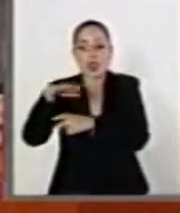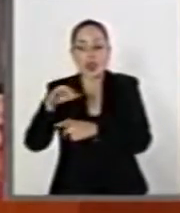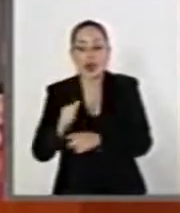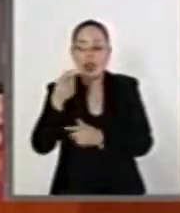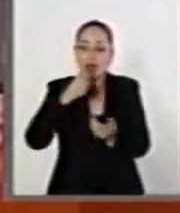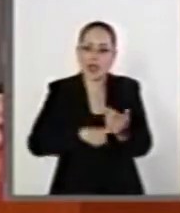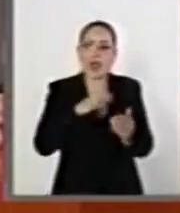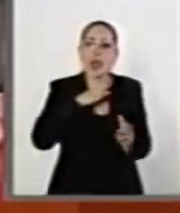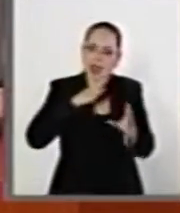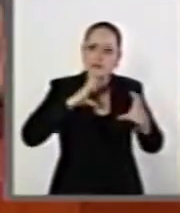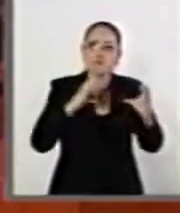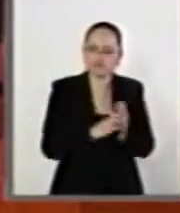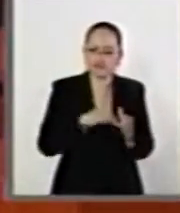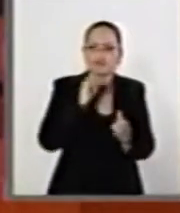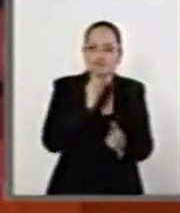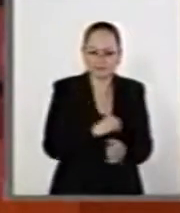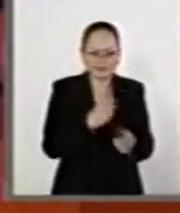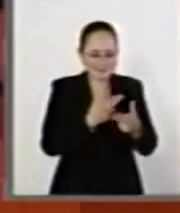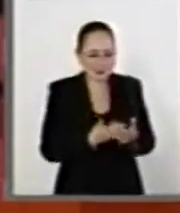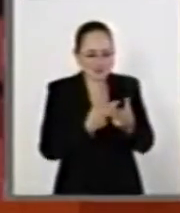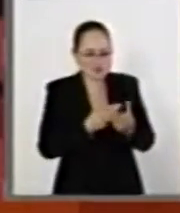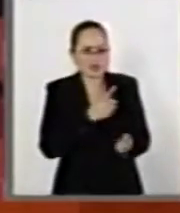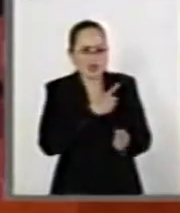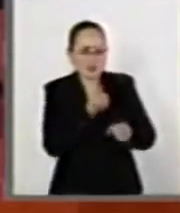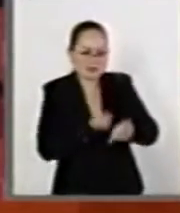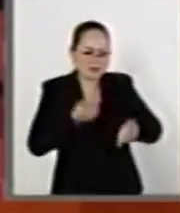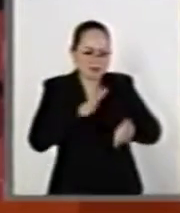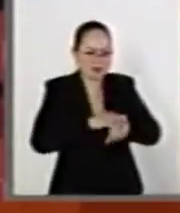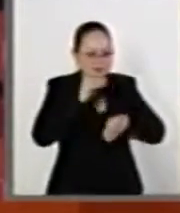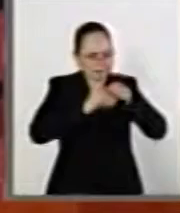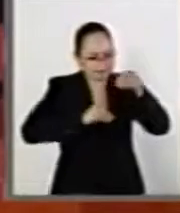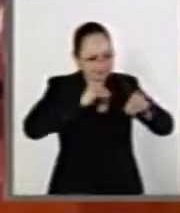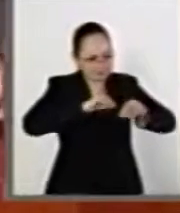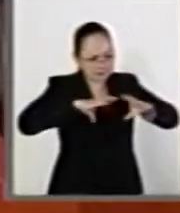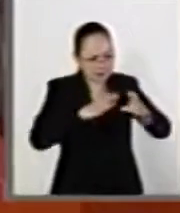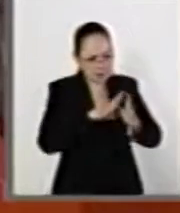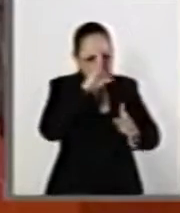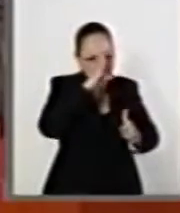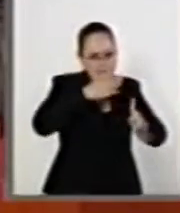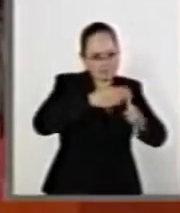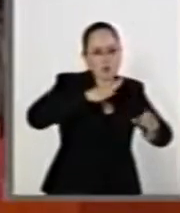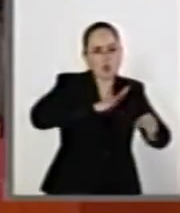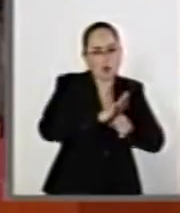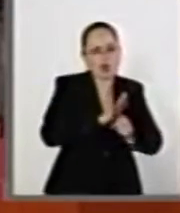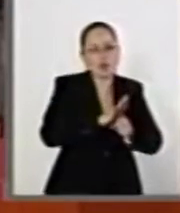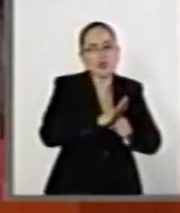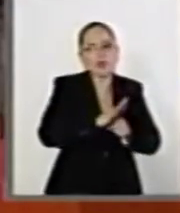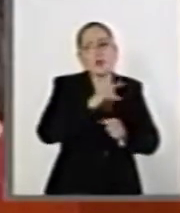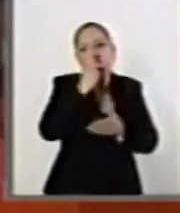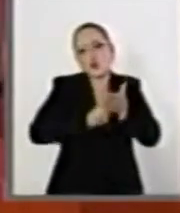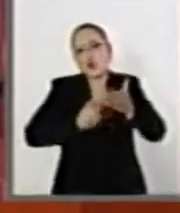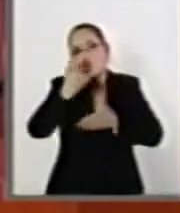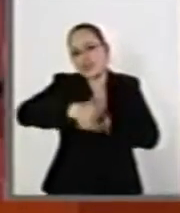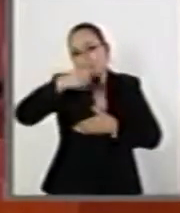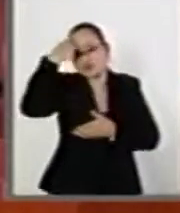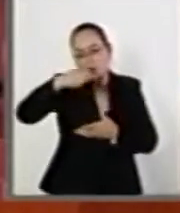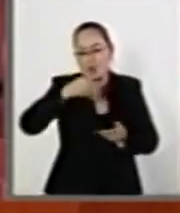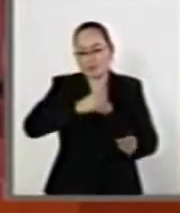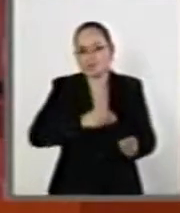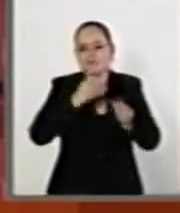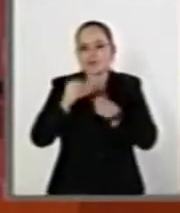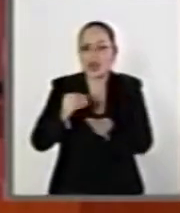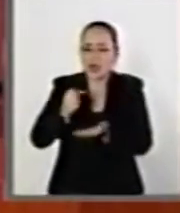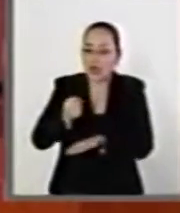administrar y tiene que andar buscando, busca, se dedica principalmente a buscar proyectos rentables